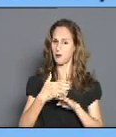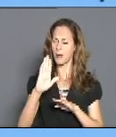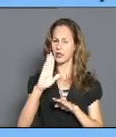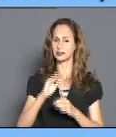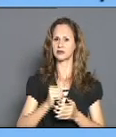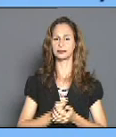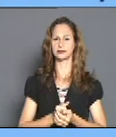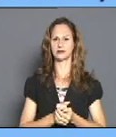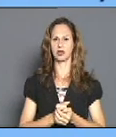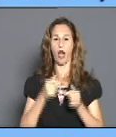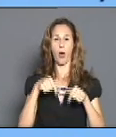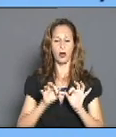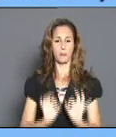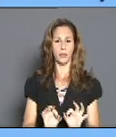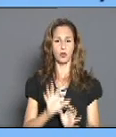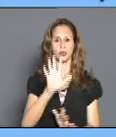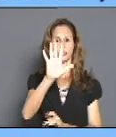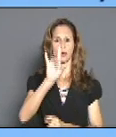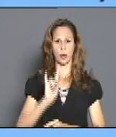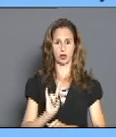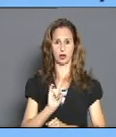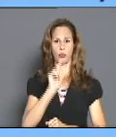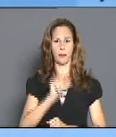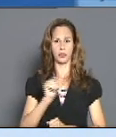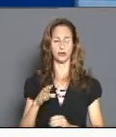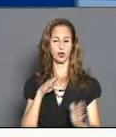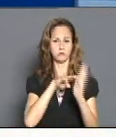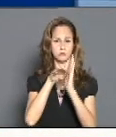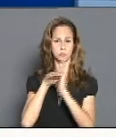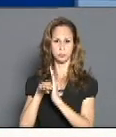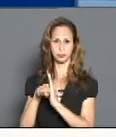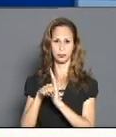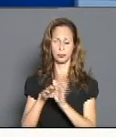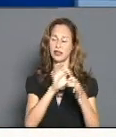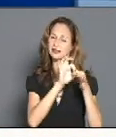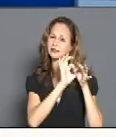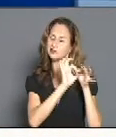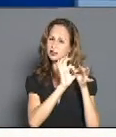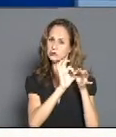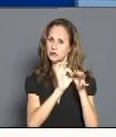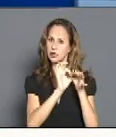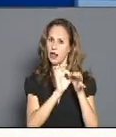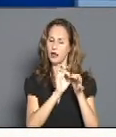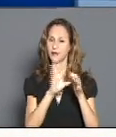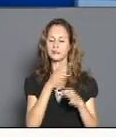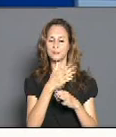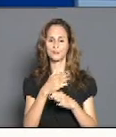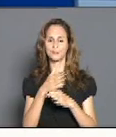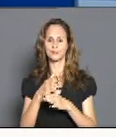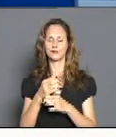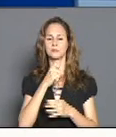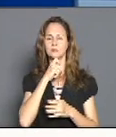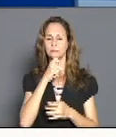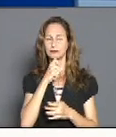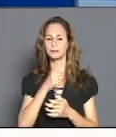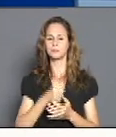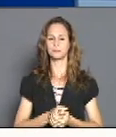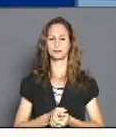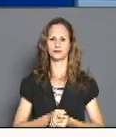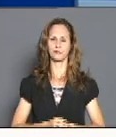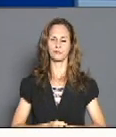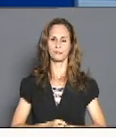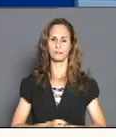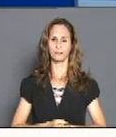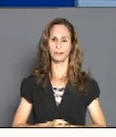momentos hay 59 personas ingresadas en las unidades de cuidados intensivos. Tanto graves como críticos por la COVID-19.